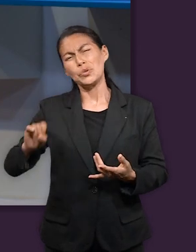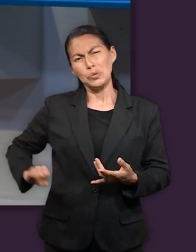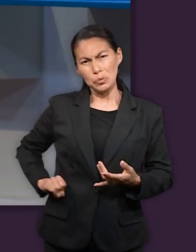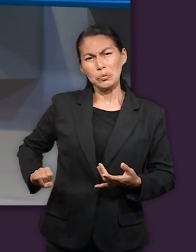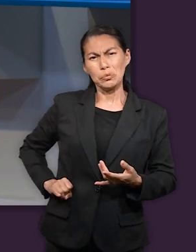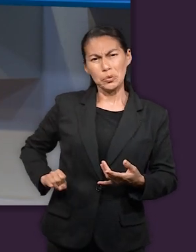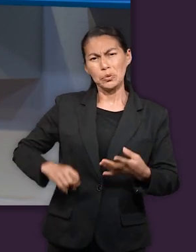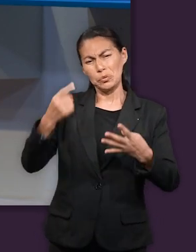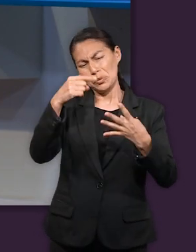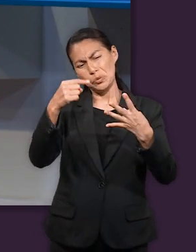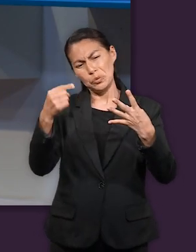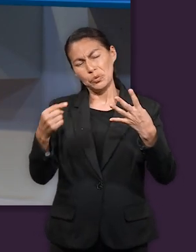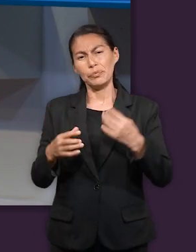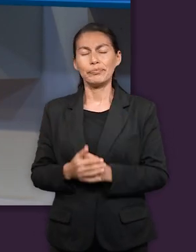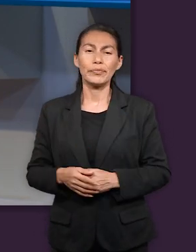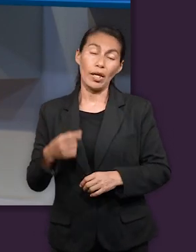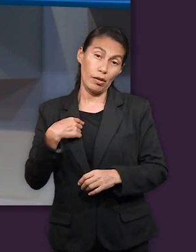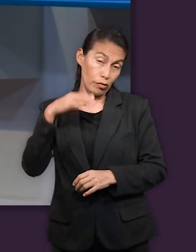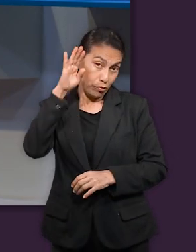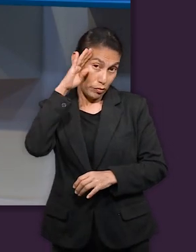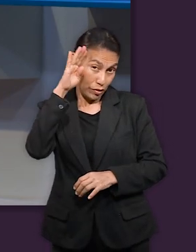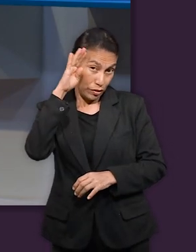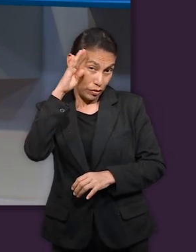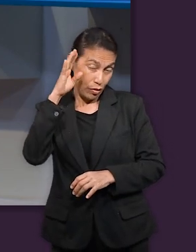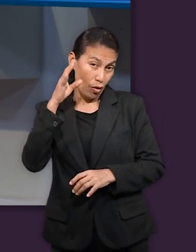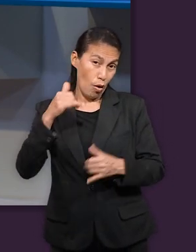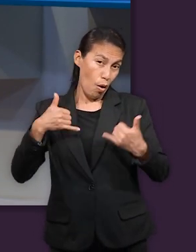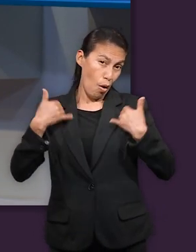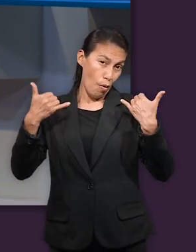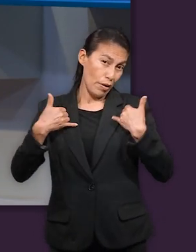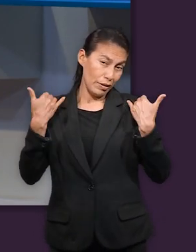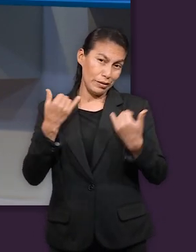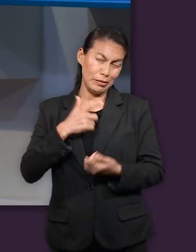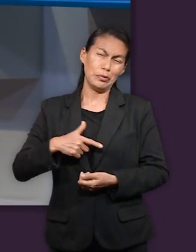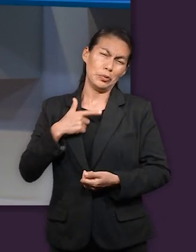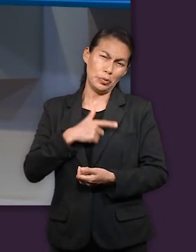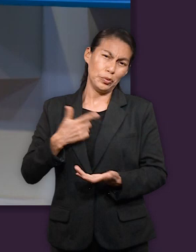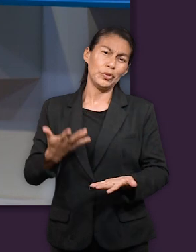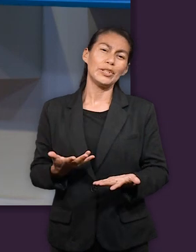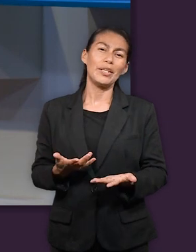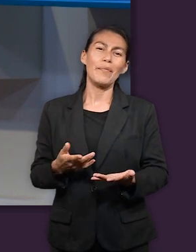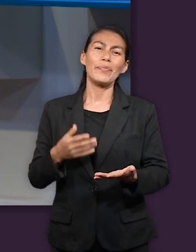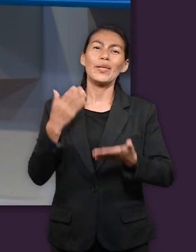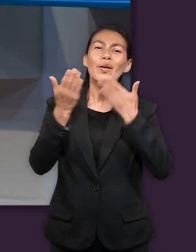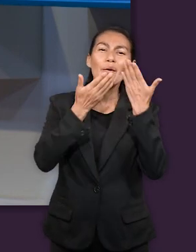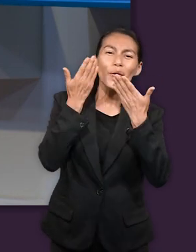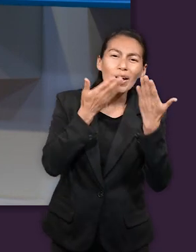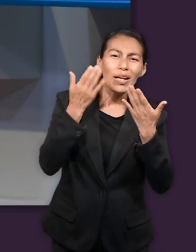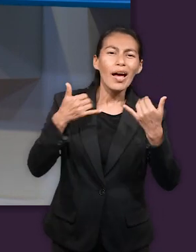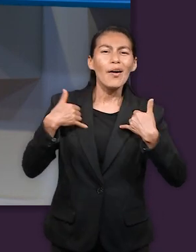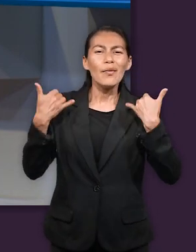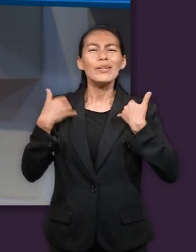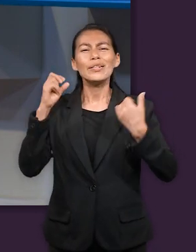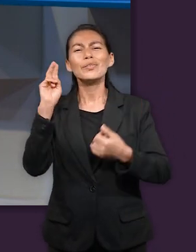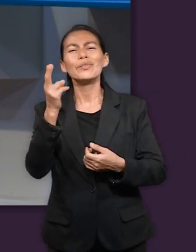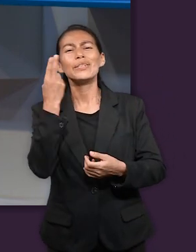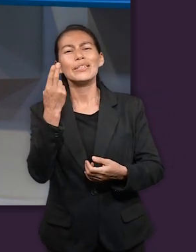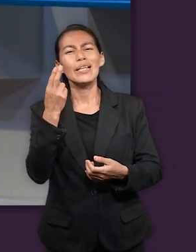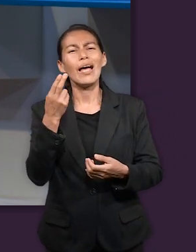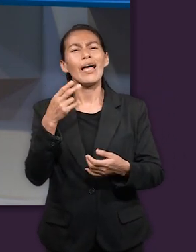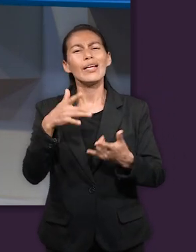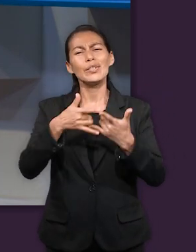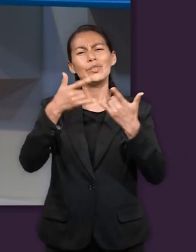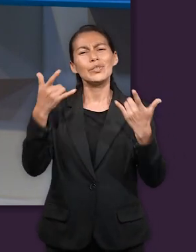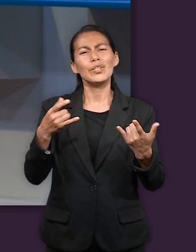Génesis hay varias historias muy, muy interesantes. Y bueno, sin duda para los jóvenes yo creo que en las semanas de oración en una